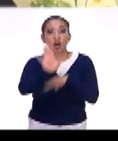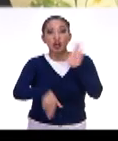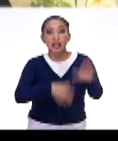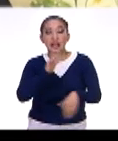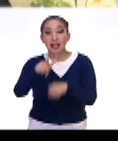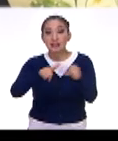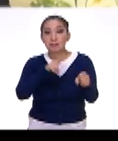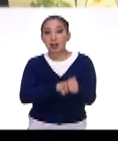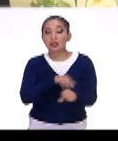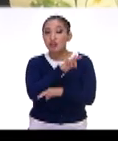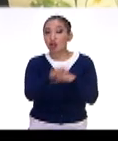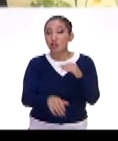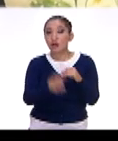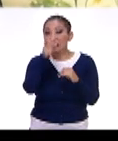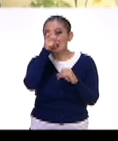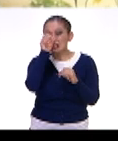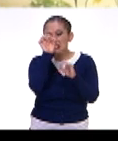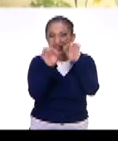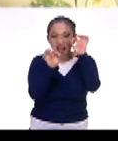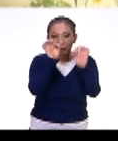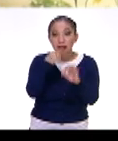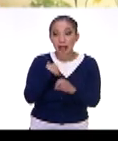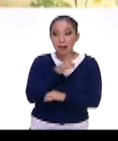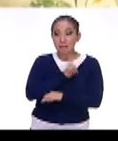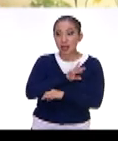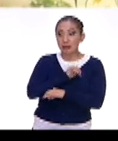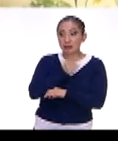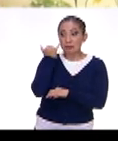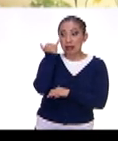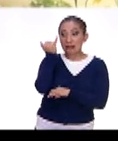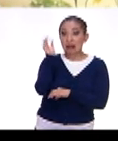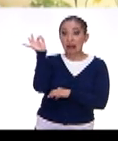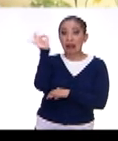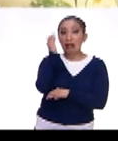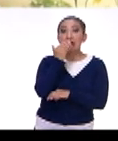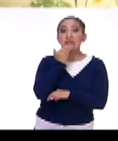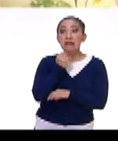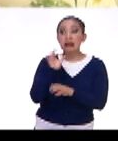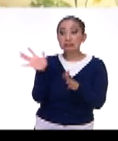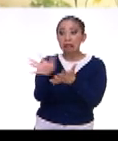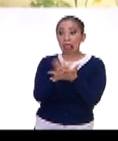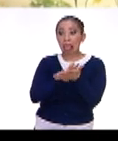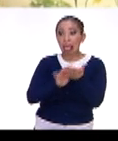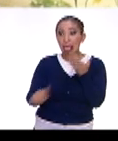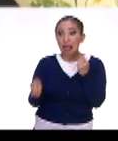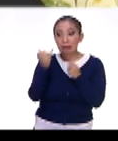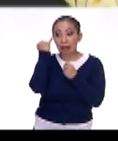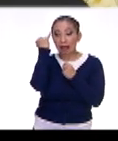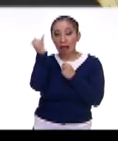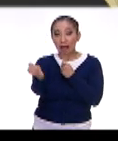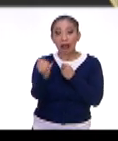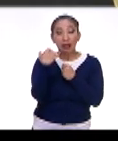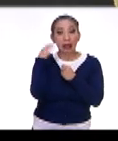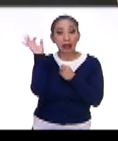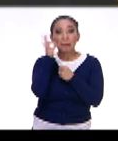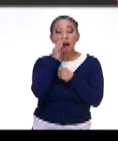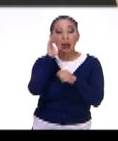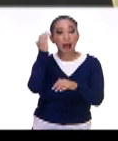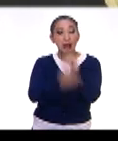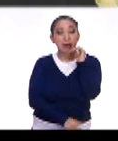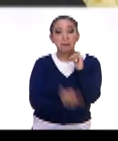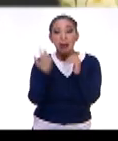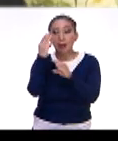De hecho, existe este miedo a acabar con las abejas. Todo ese mito de... Si se acaban las abejas, se acaba